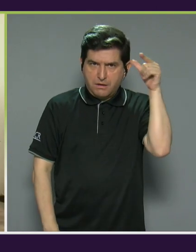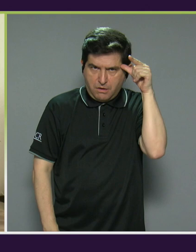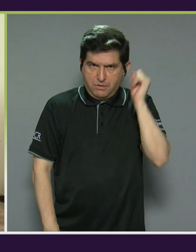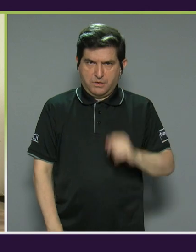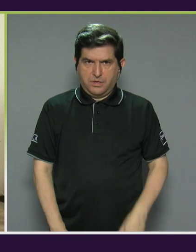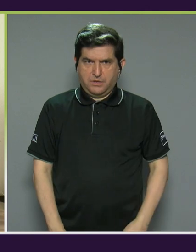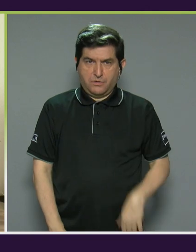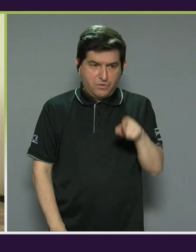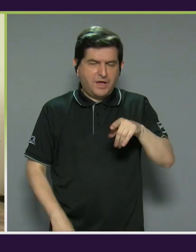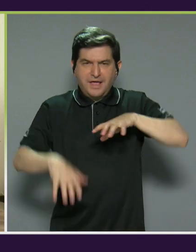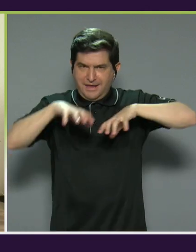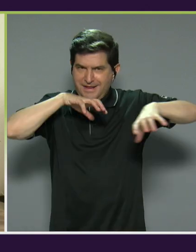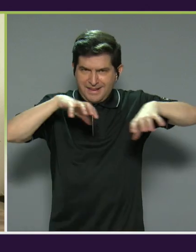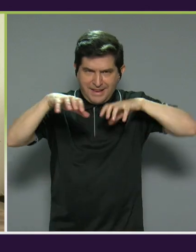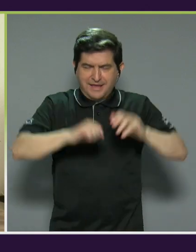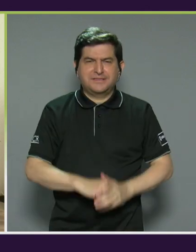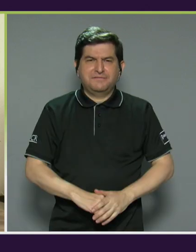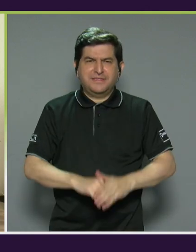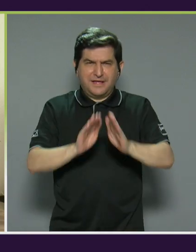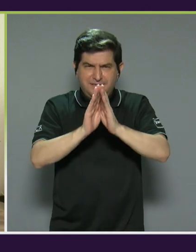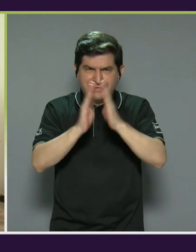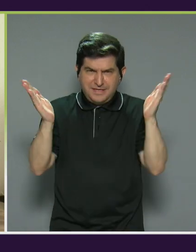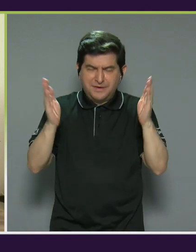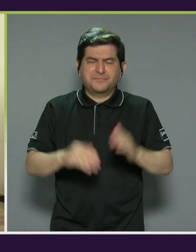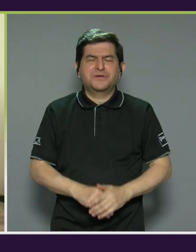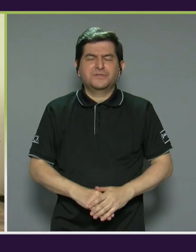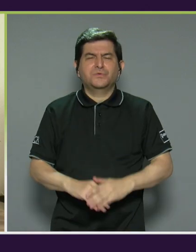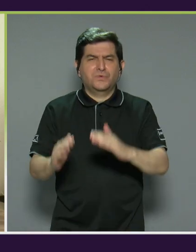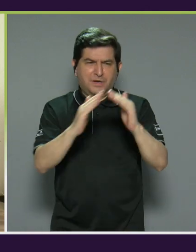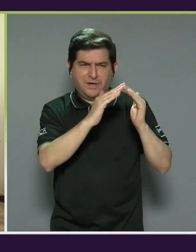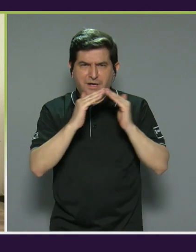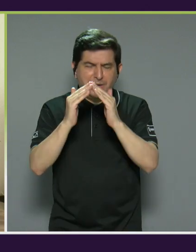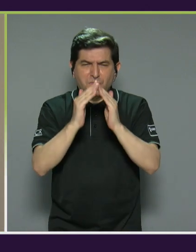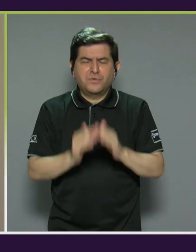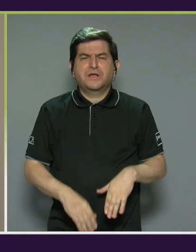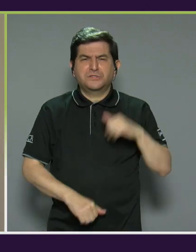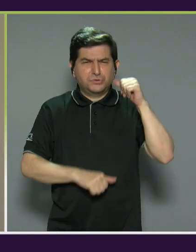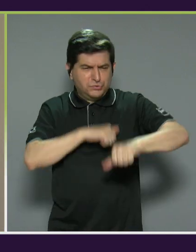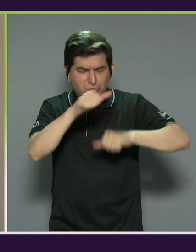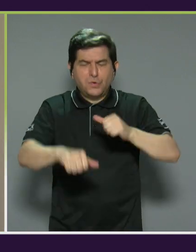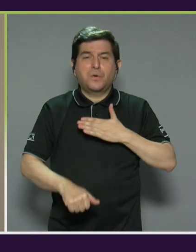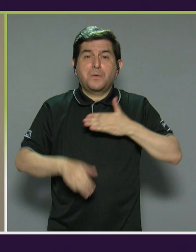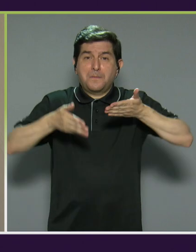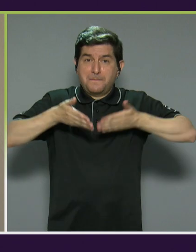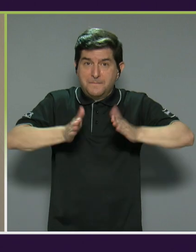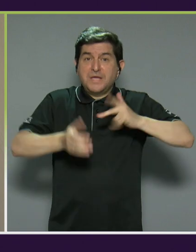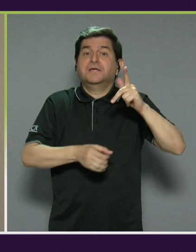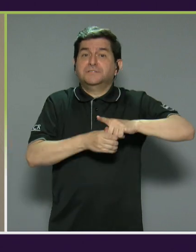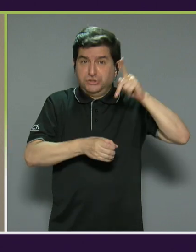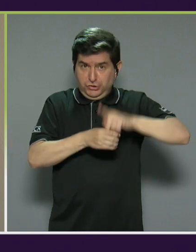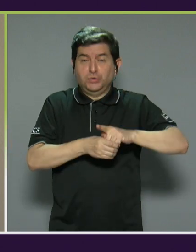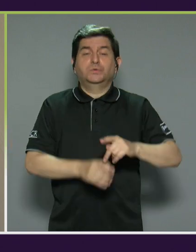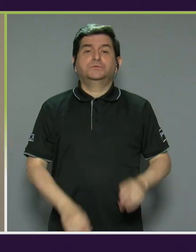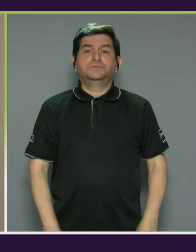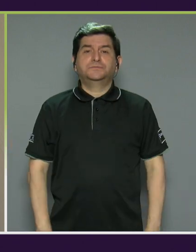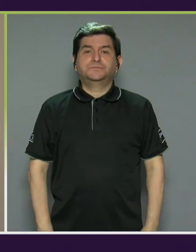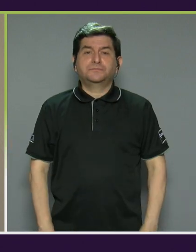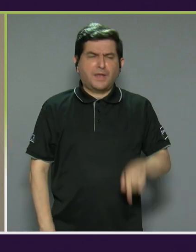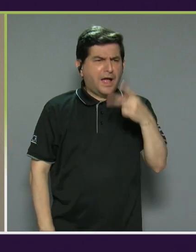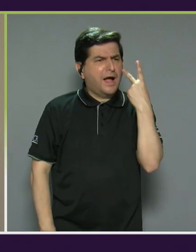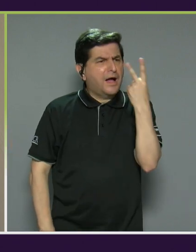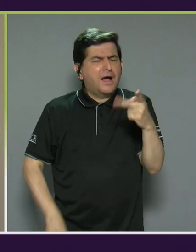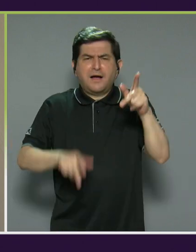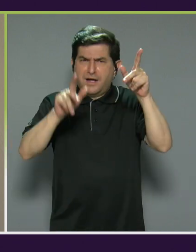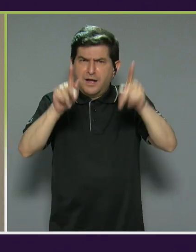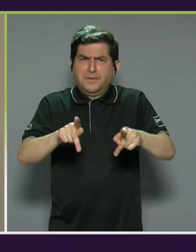ese quehacer de abrir brecha a favor de la población, mis hijos eran partícipes. Entonces ellos ven a las